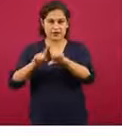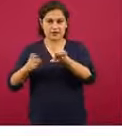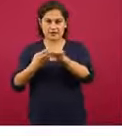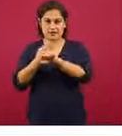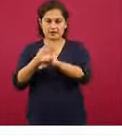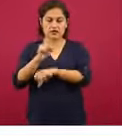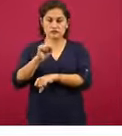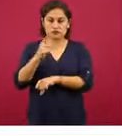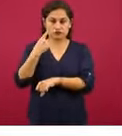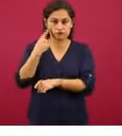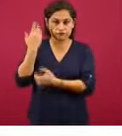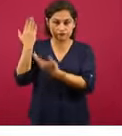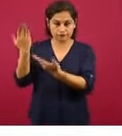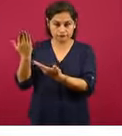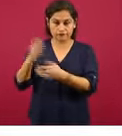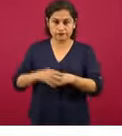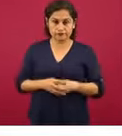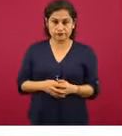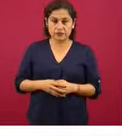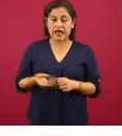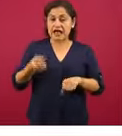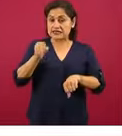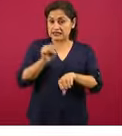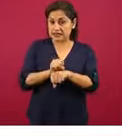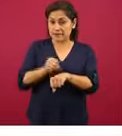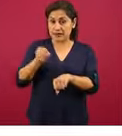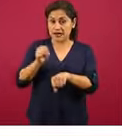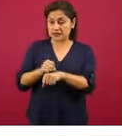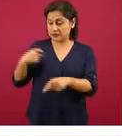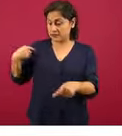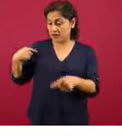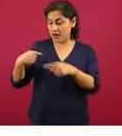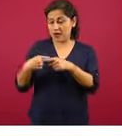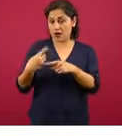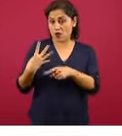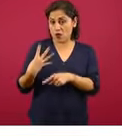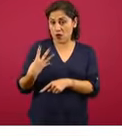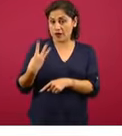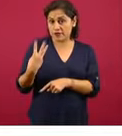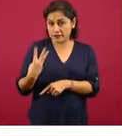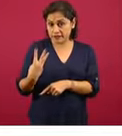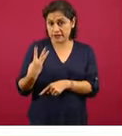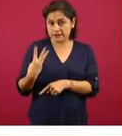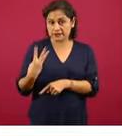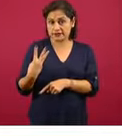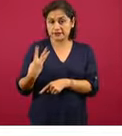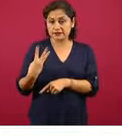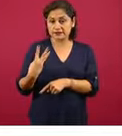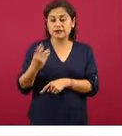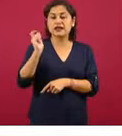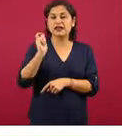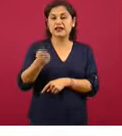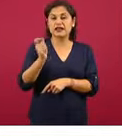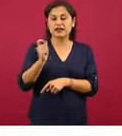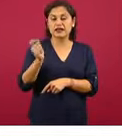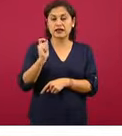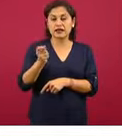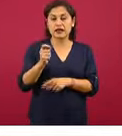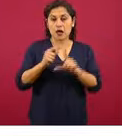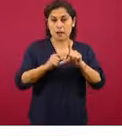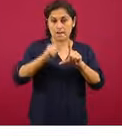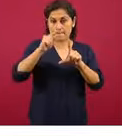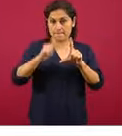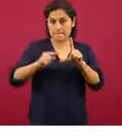más en la semana de las últimas tres semanas, cuatro semanas, cómo va la tendencia.